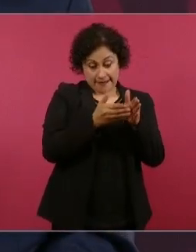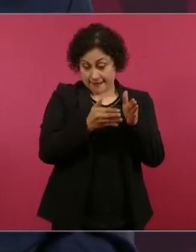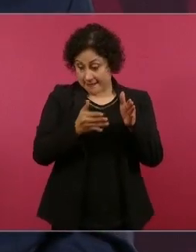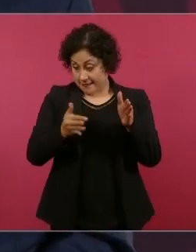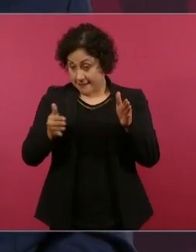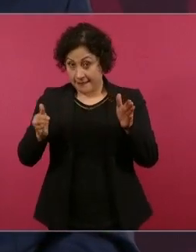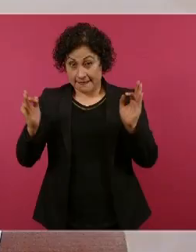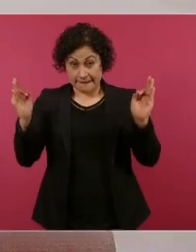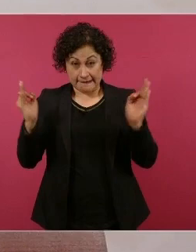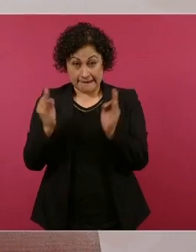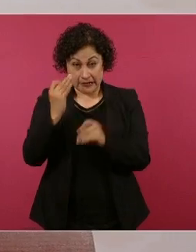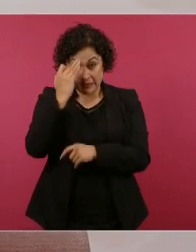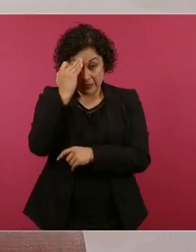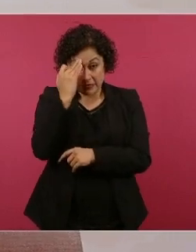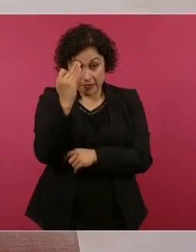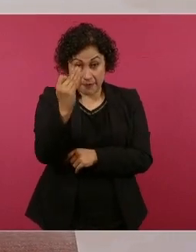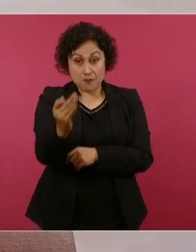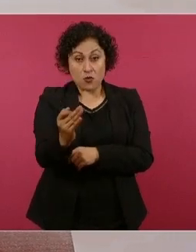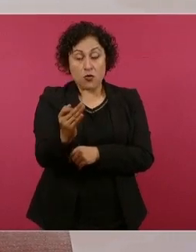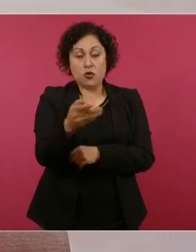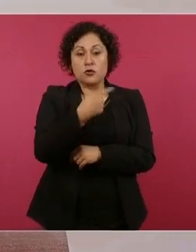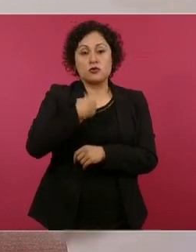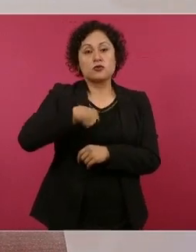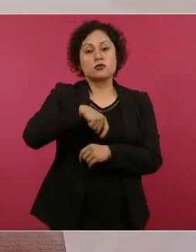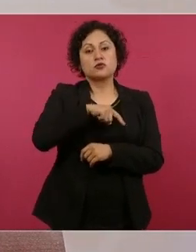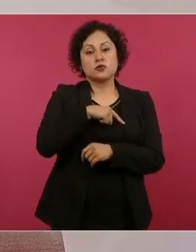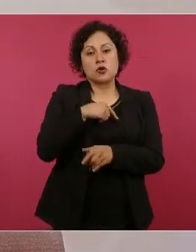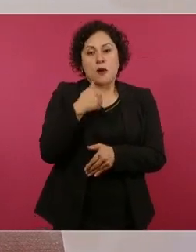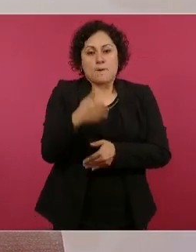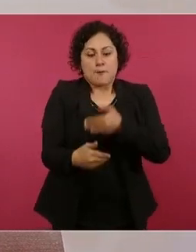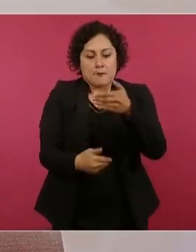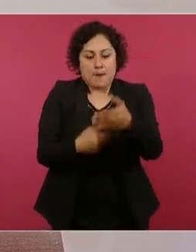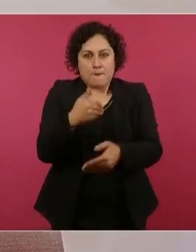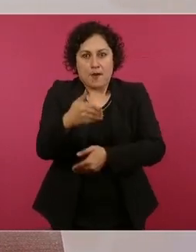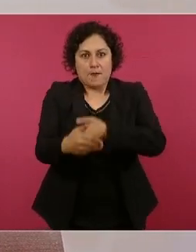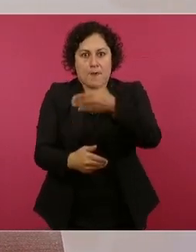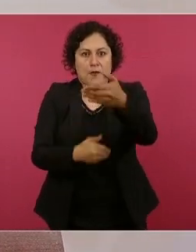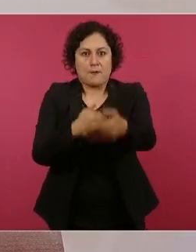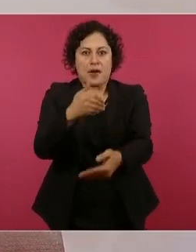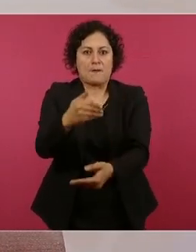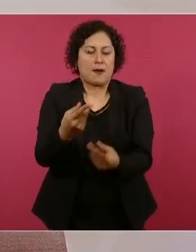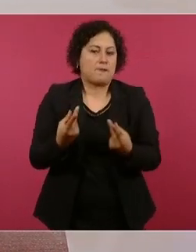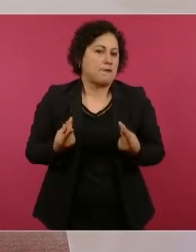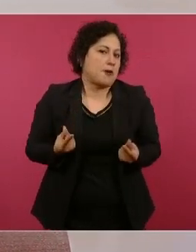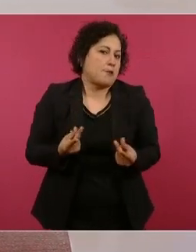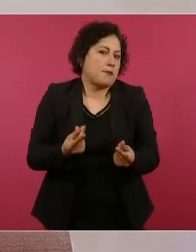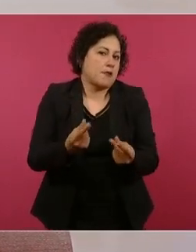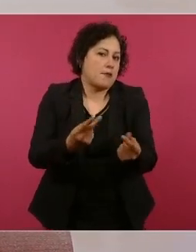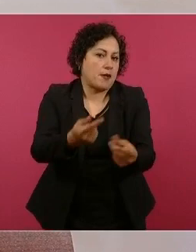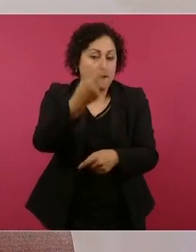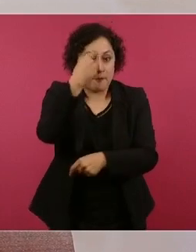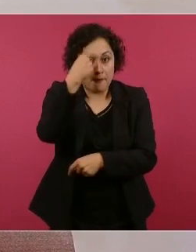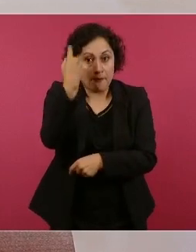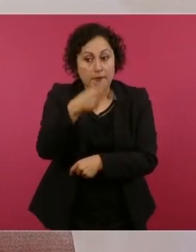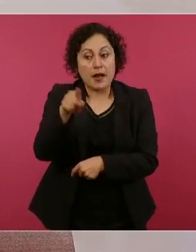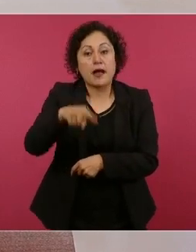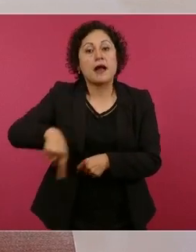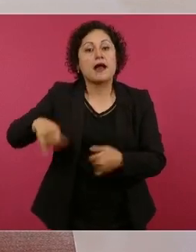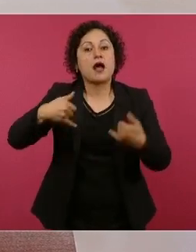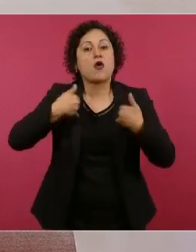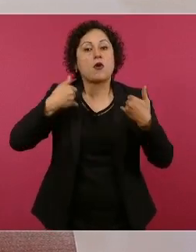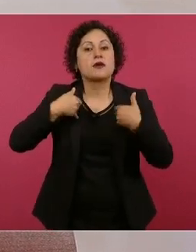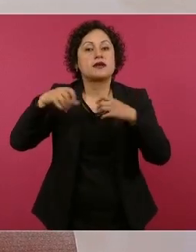avanzar más que encontrar a los jóvenes, estos delitos no perciben,